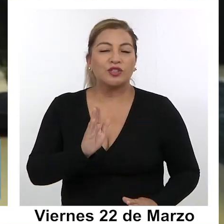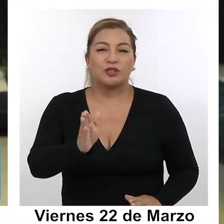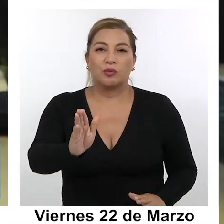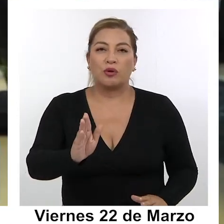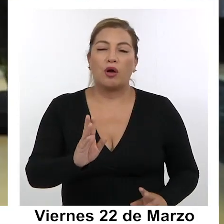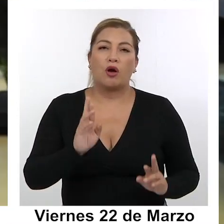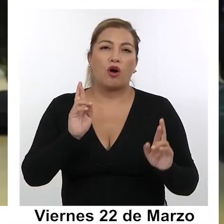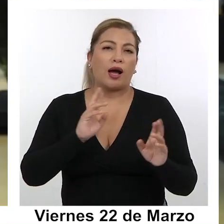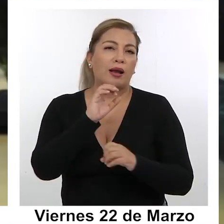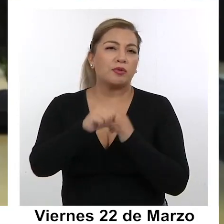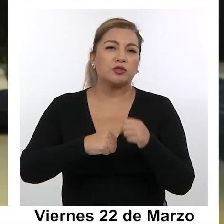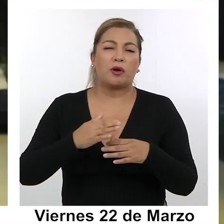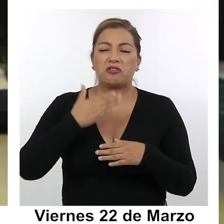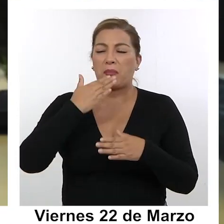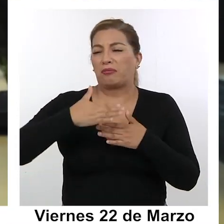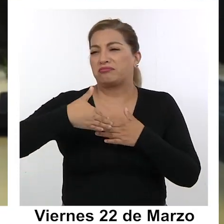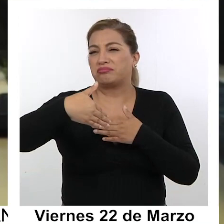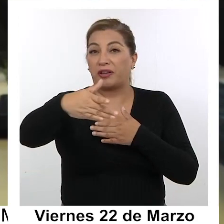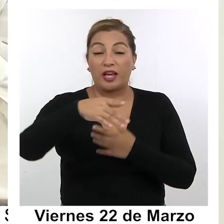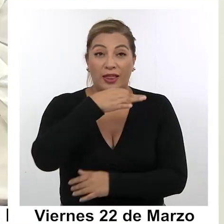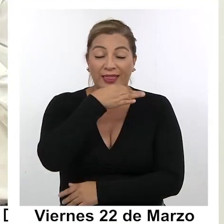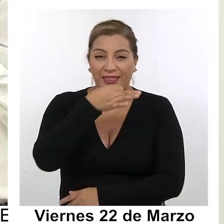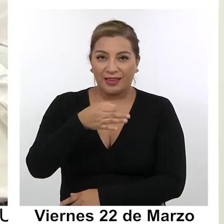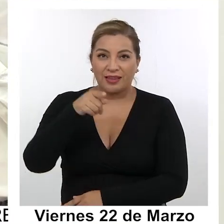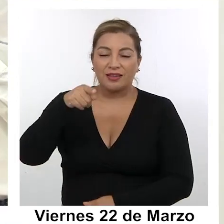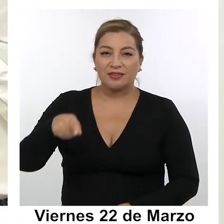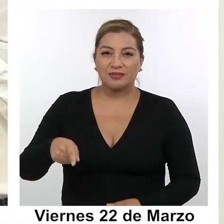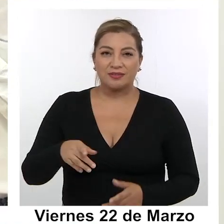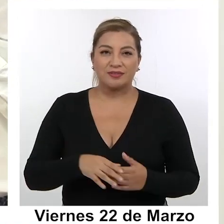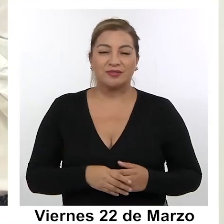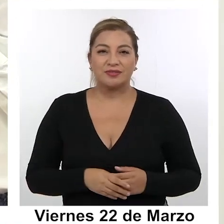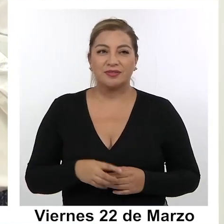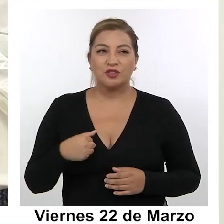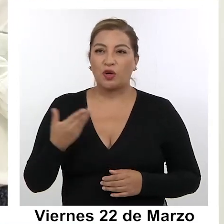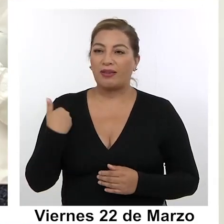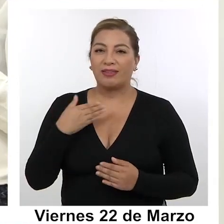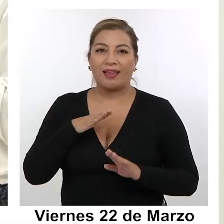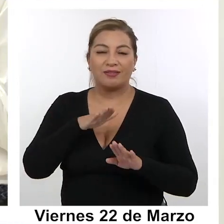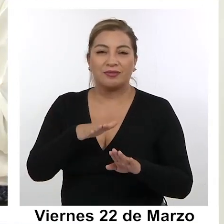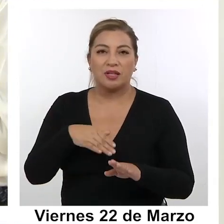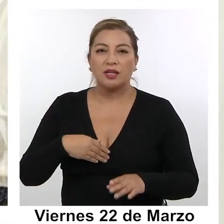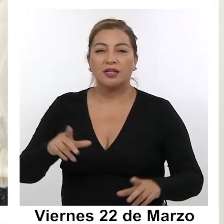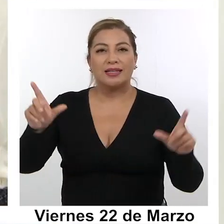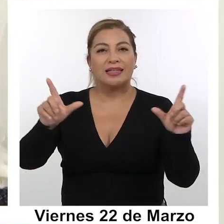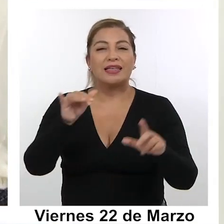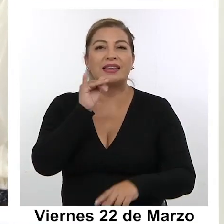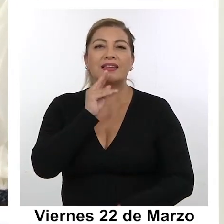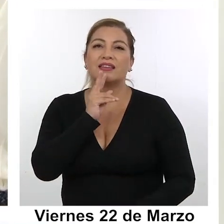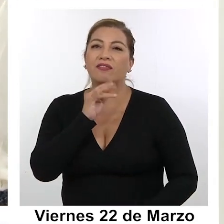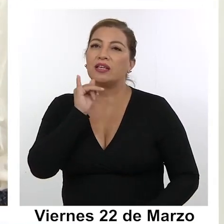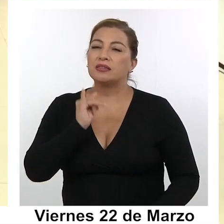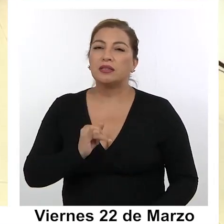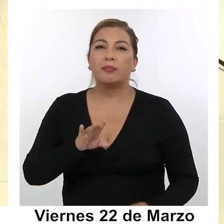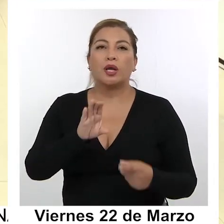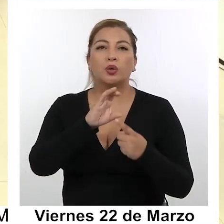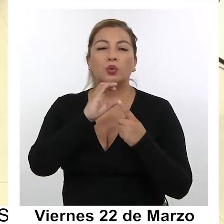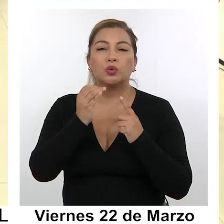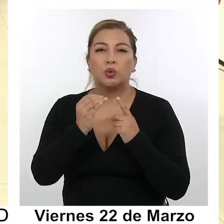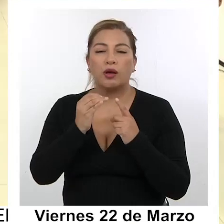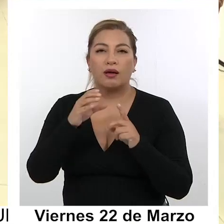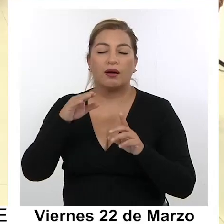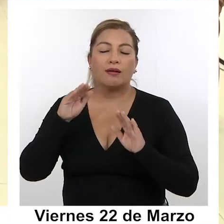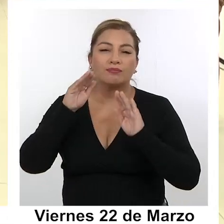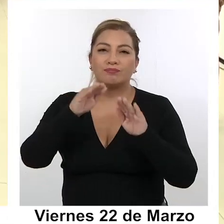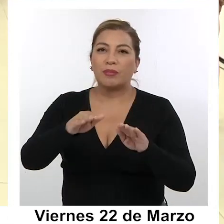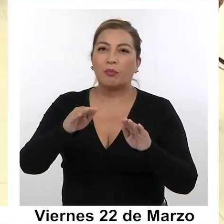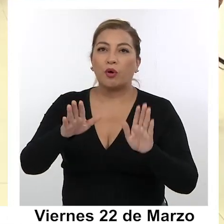el próximo año y muchos años más porque como lo dije en mi intervención es un canal que ha apoyado mucho a la cultura en su